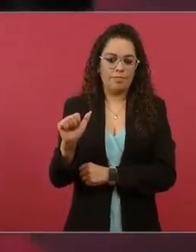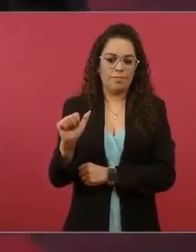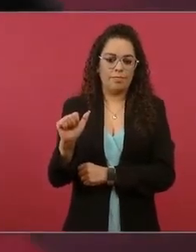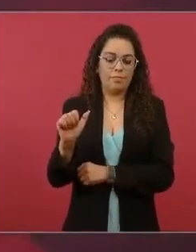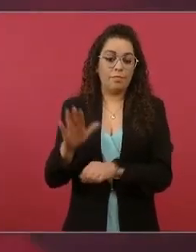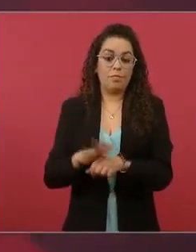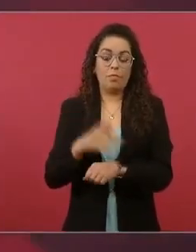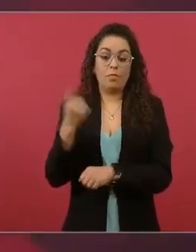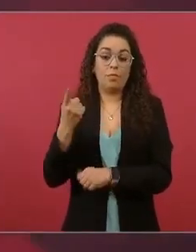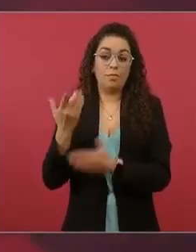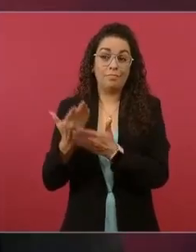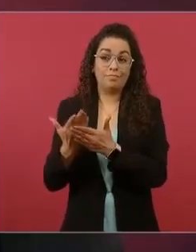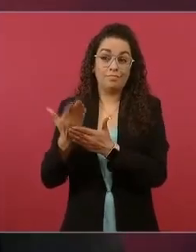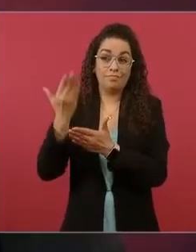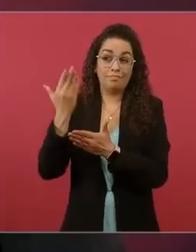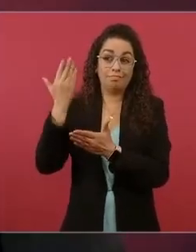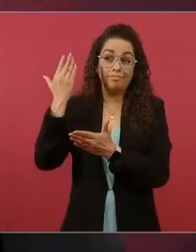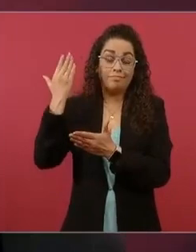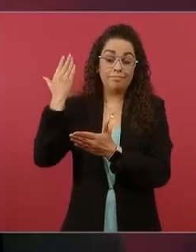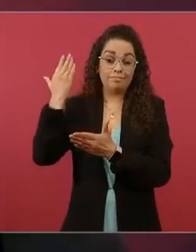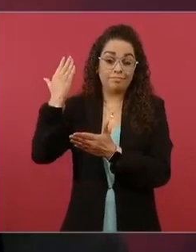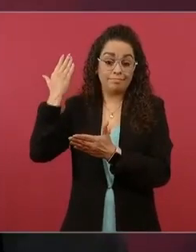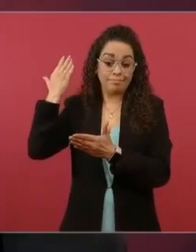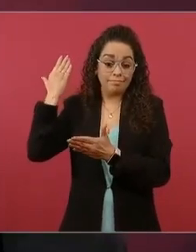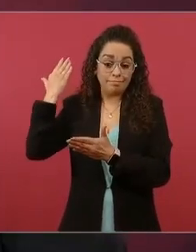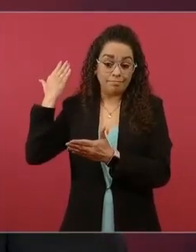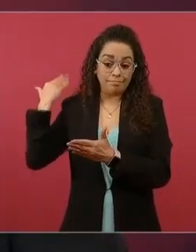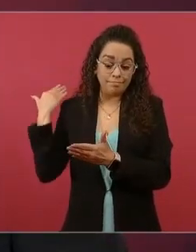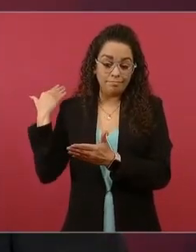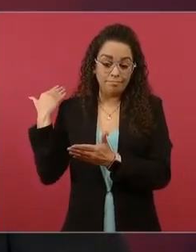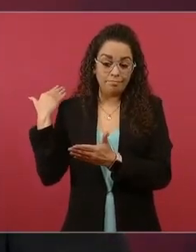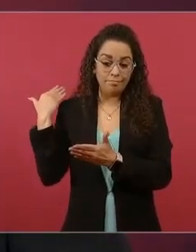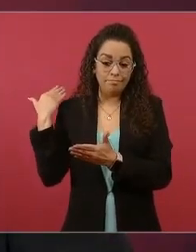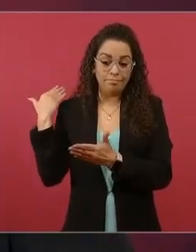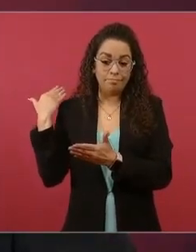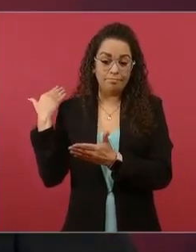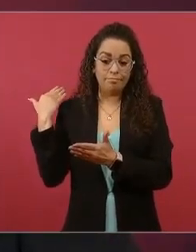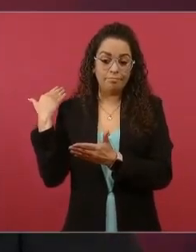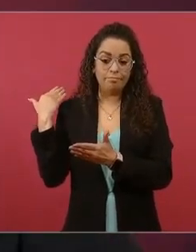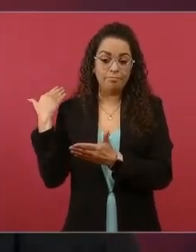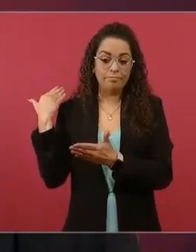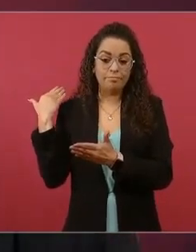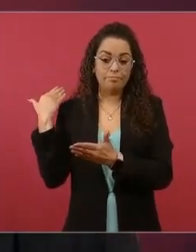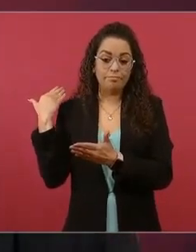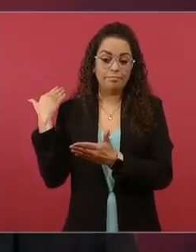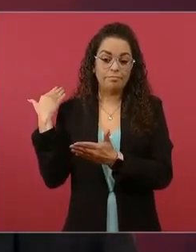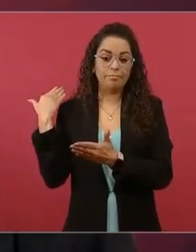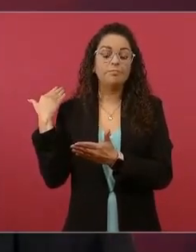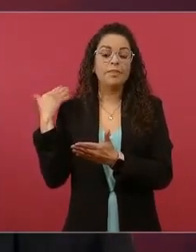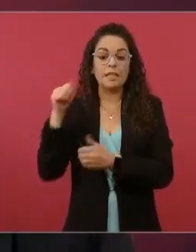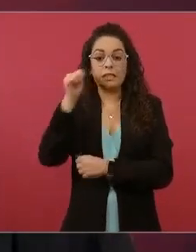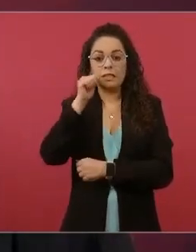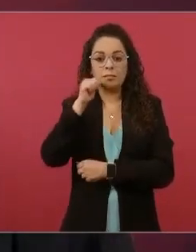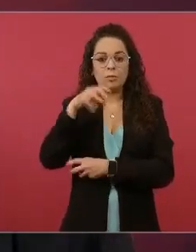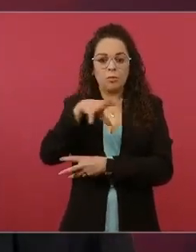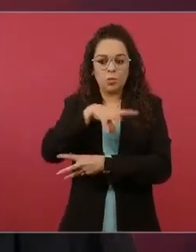servido para justificar y legitimar fraudes